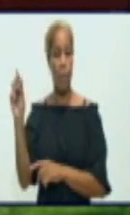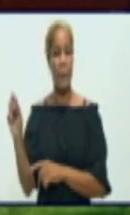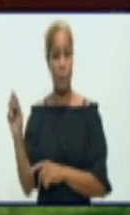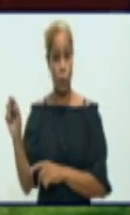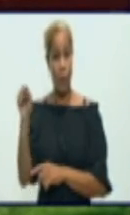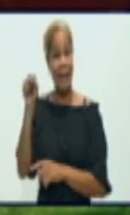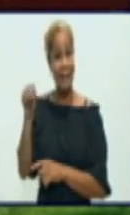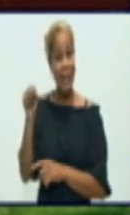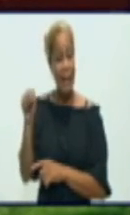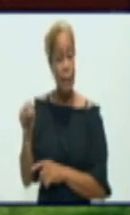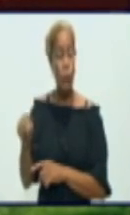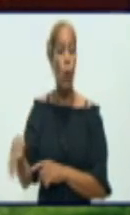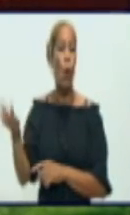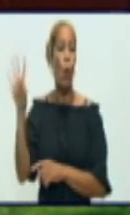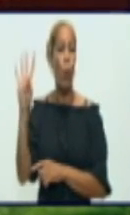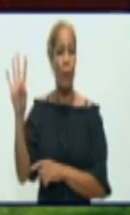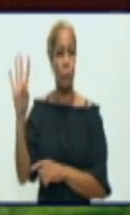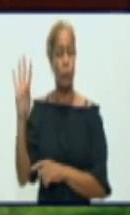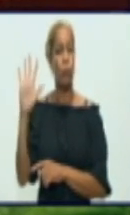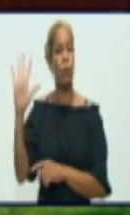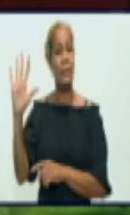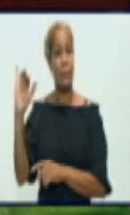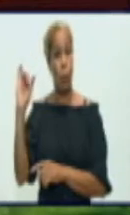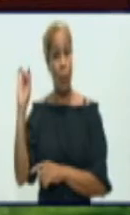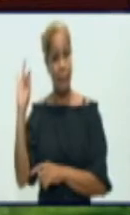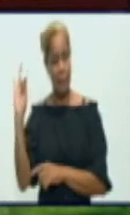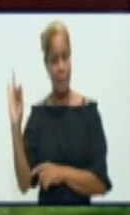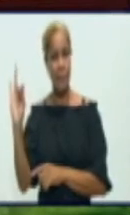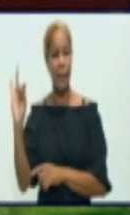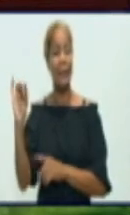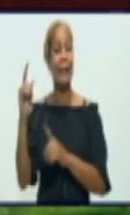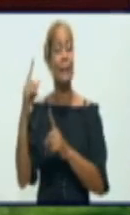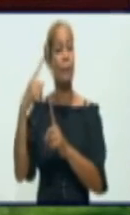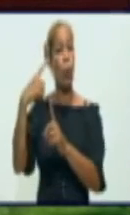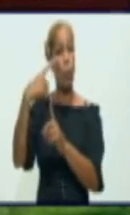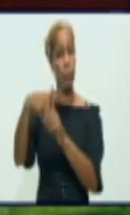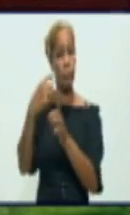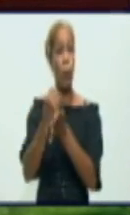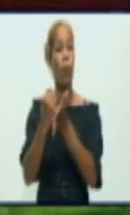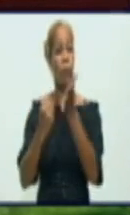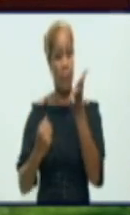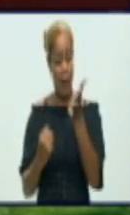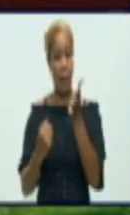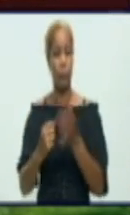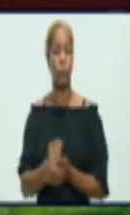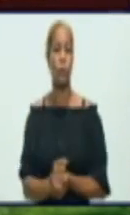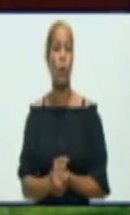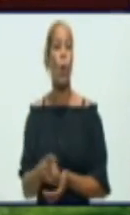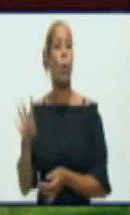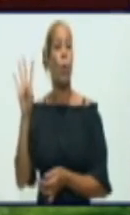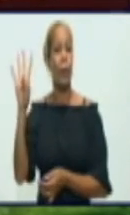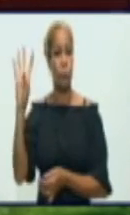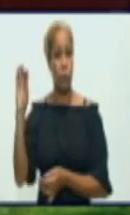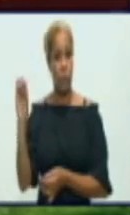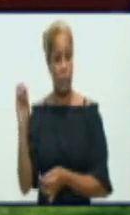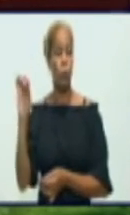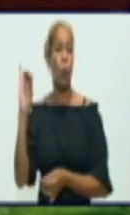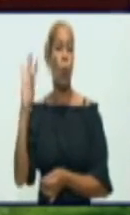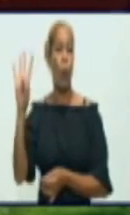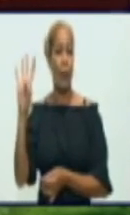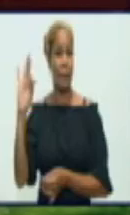ellos, 457 son confirmados activos a la enfermedad, 446